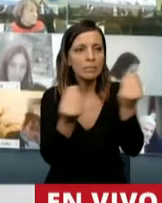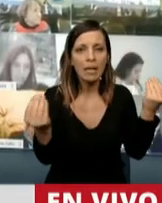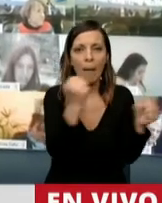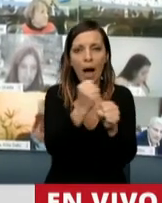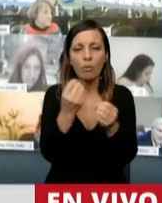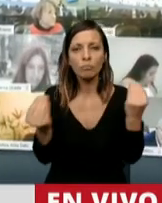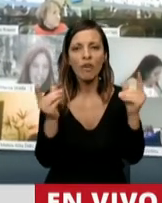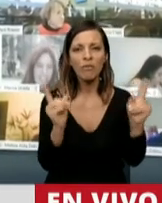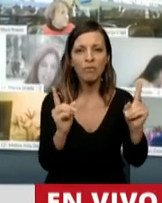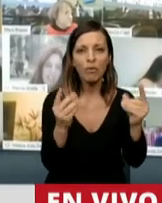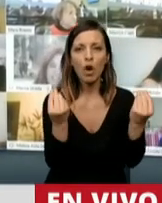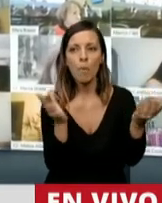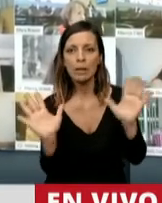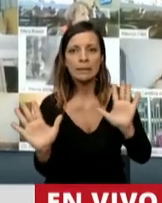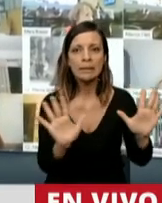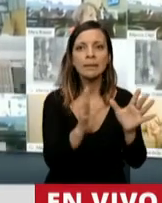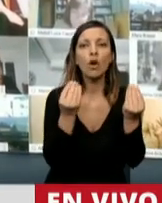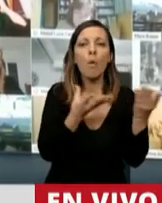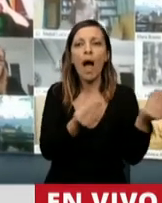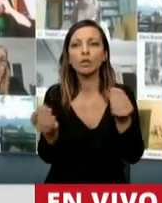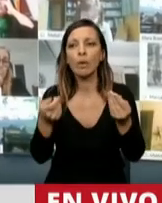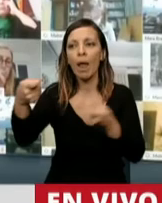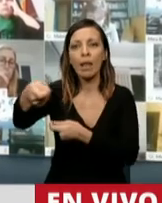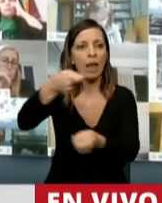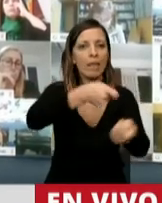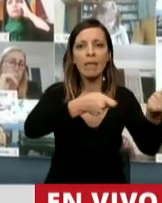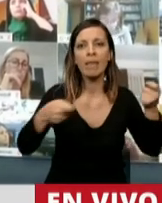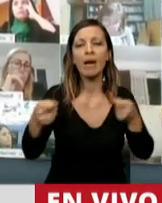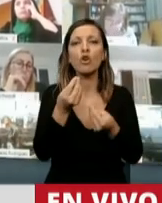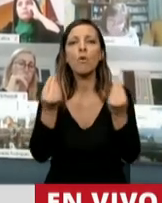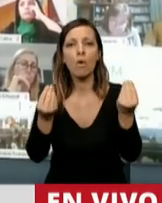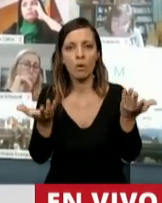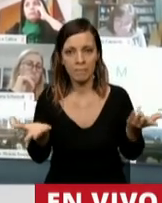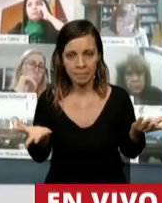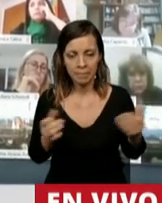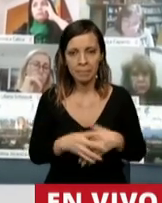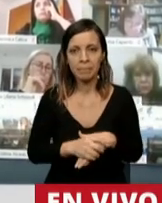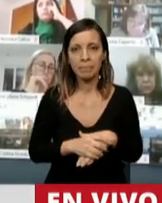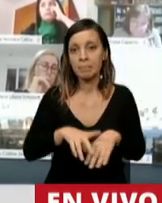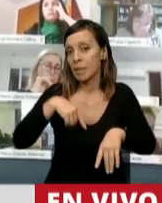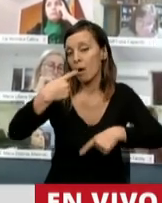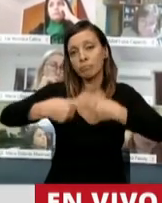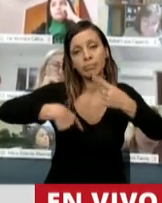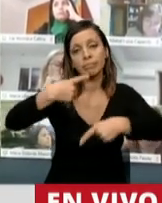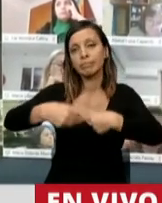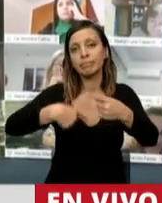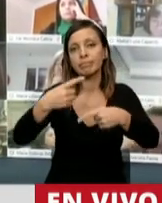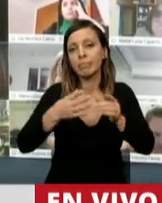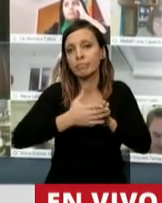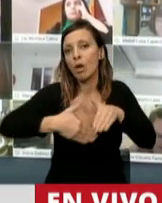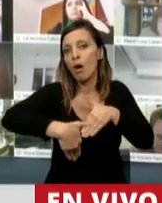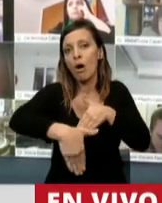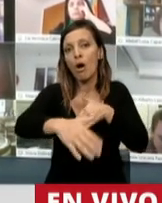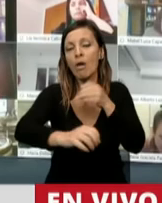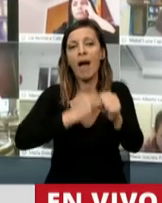vamos a hacer para sostener la ayuda que vamos a seguir dando a lo largo del año hasta